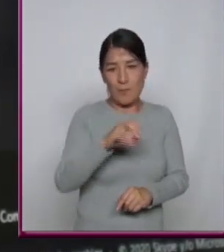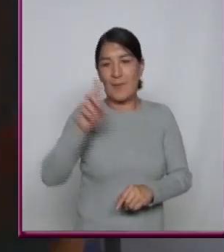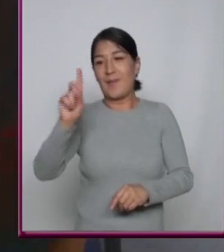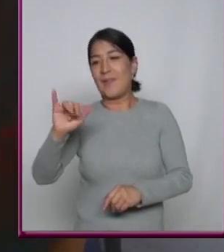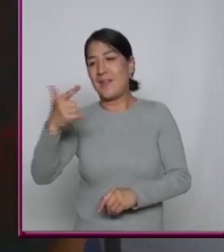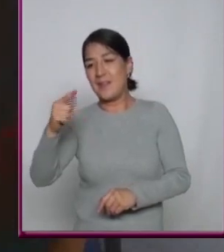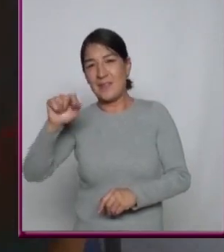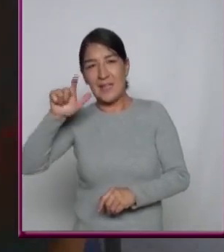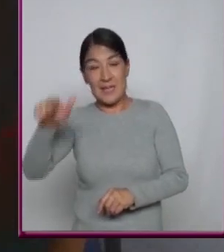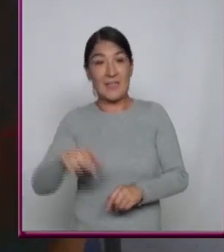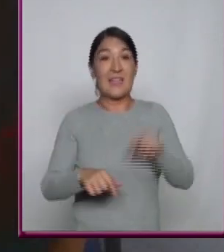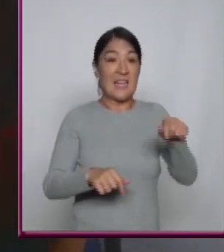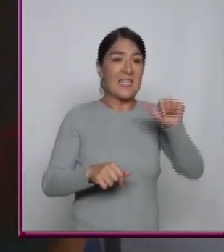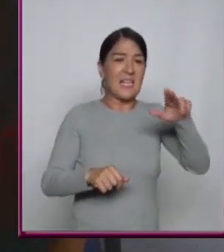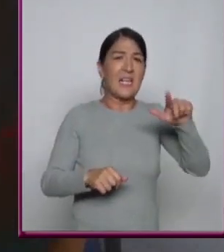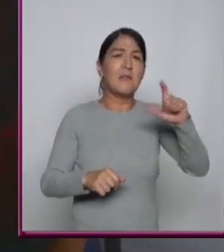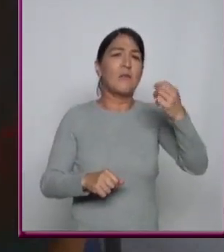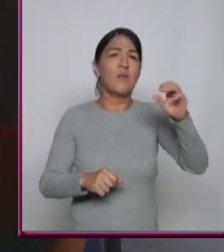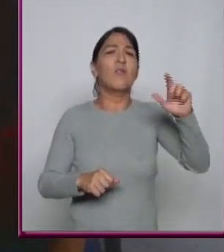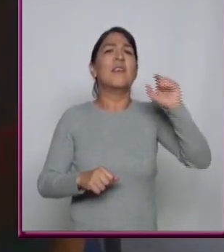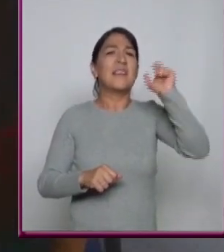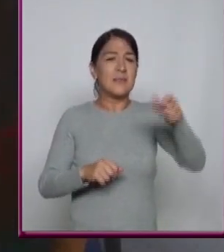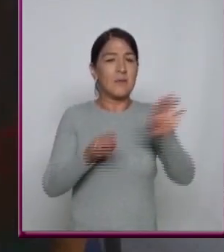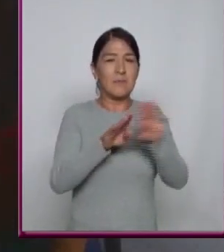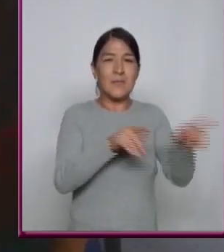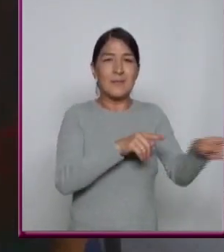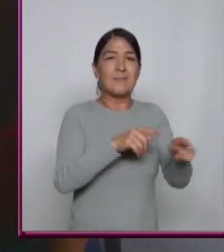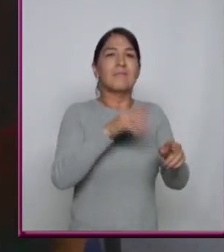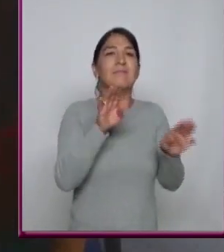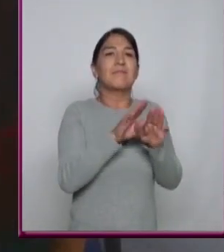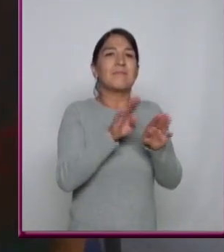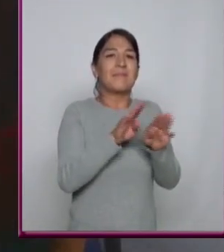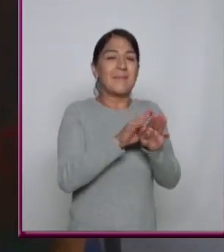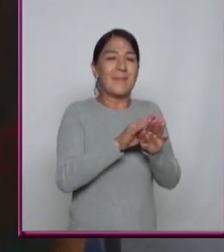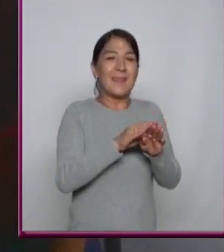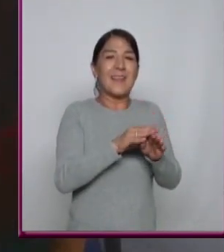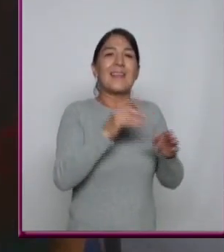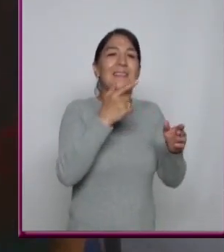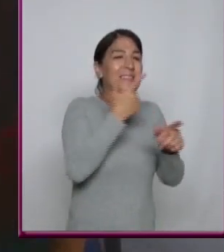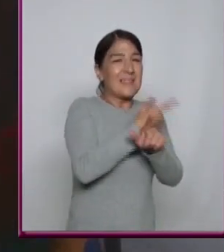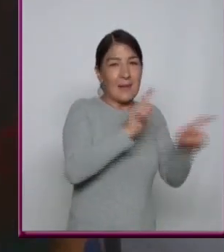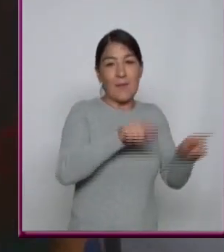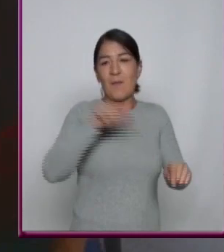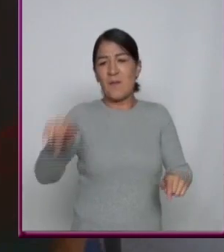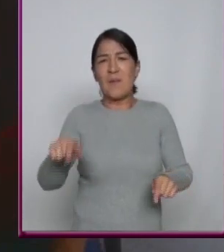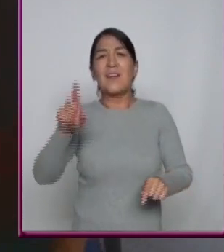Es continuo Y lo digital Es discreto Y lo podemos entender así